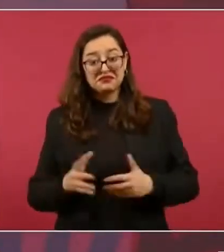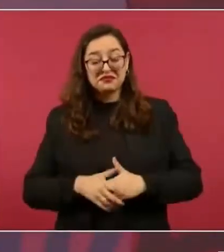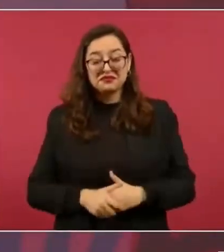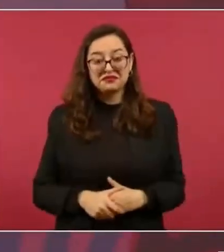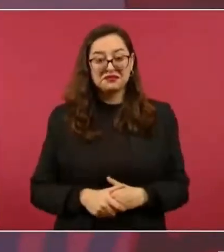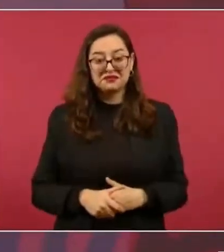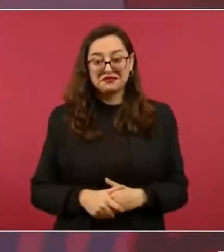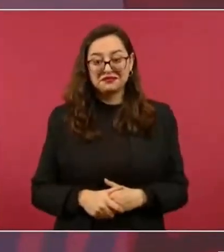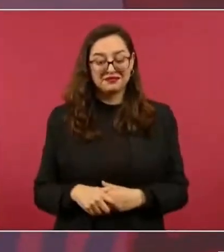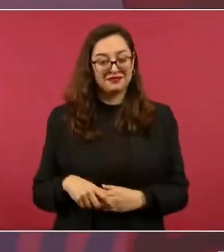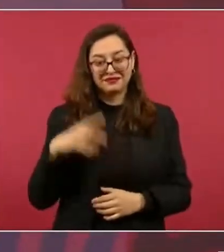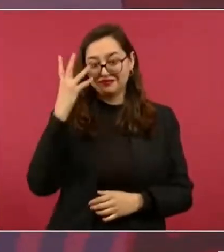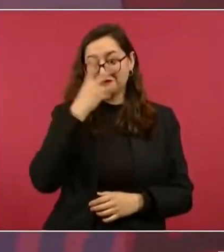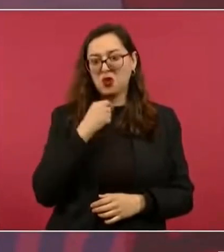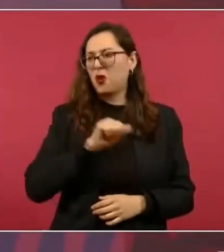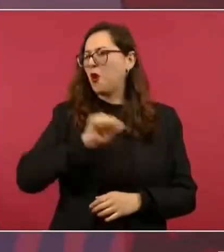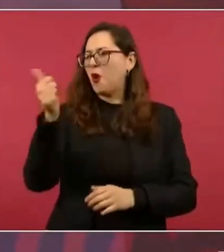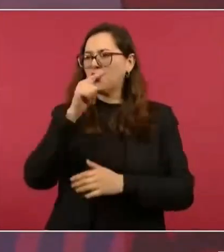¿en dónde la van a agarrar?